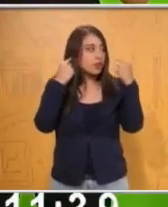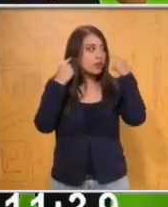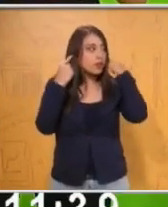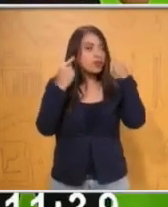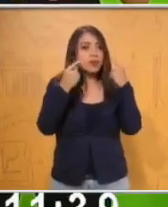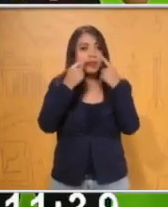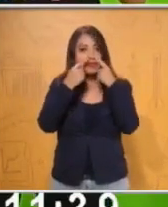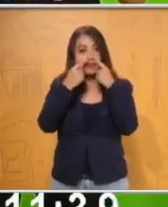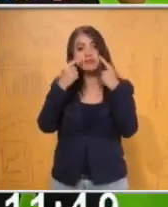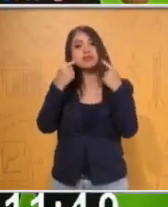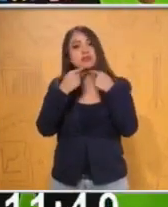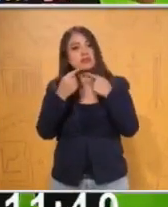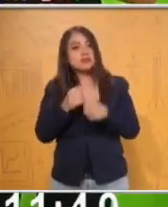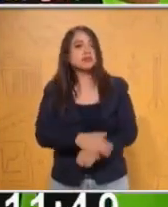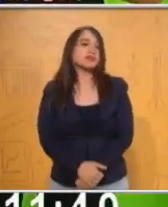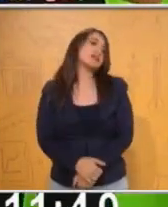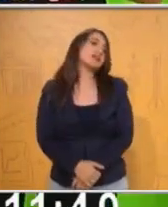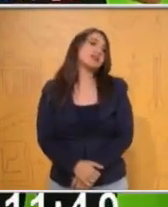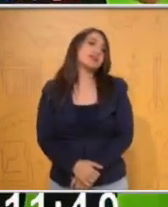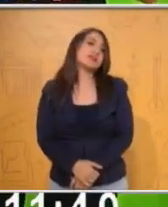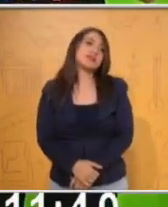nasales, seis. Y boca, siete.